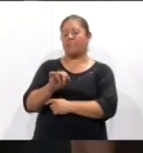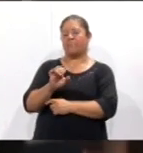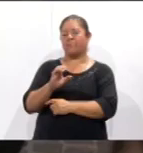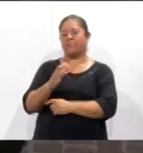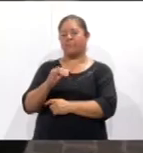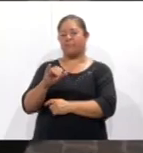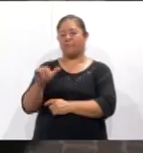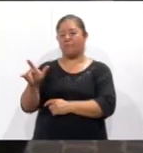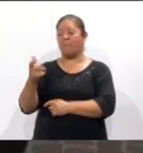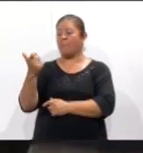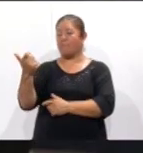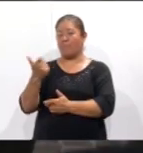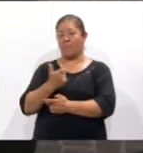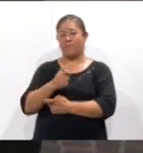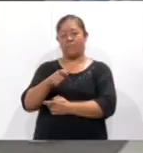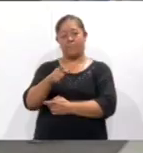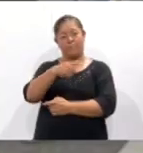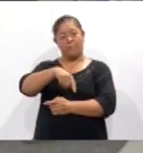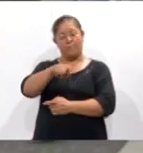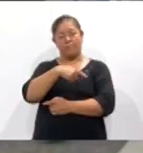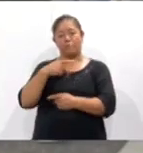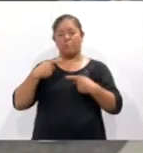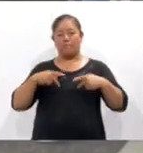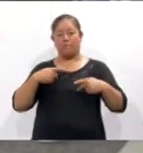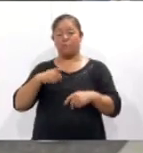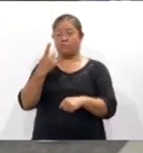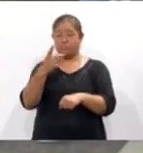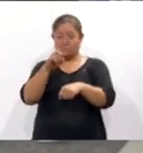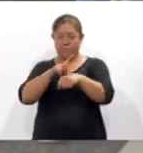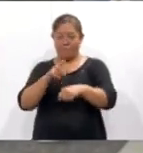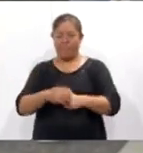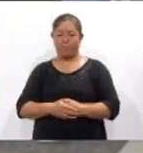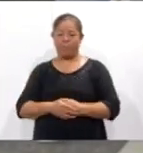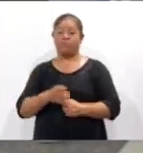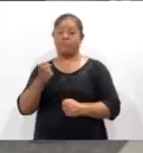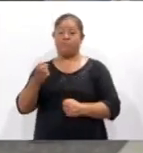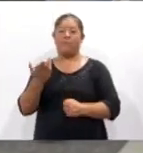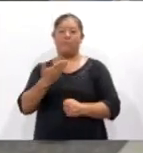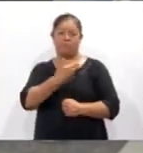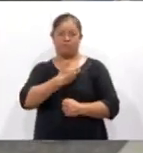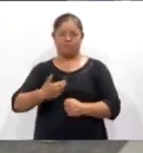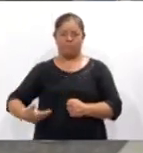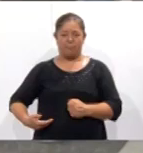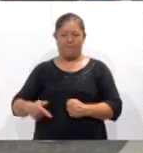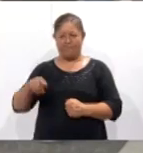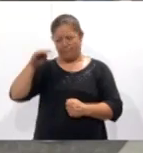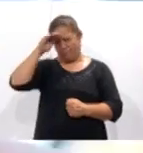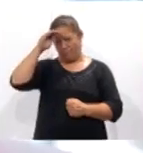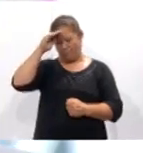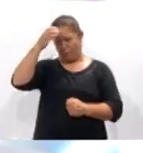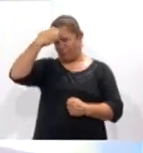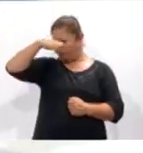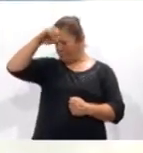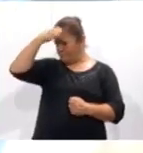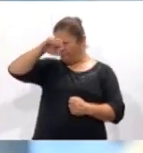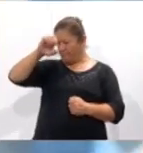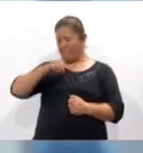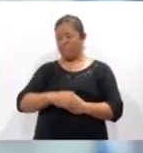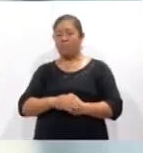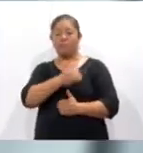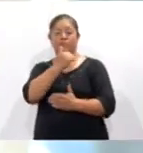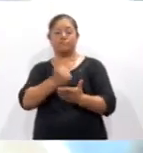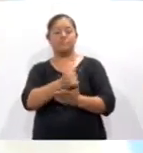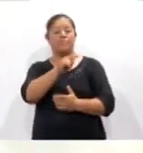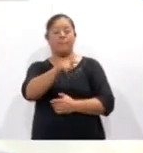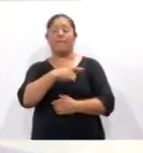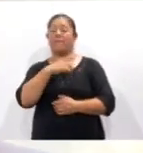su boleto de entrada para los visitantes de un solo día, una acción que su alcalde calificó como un experimento. La ciudad, la